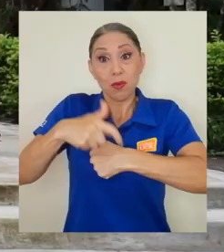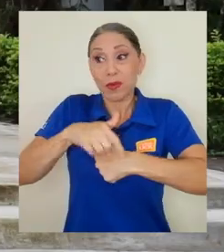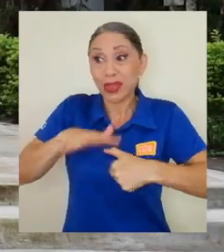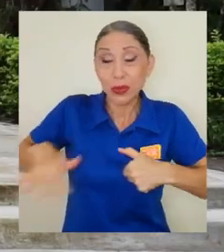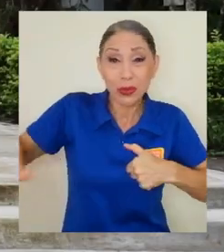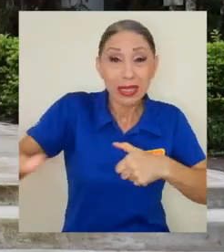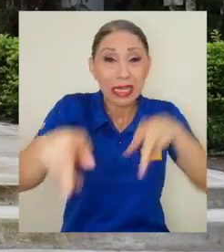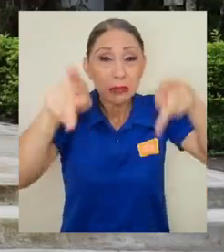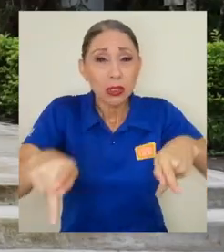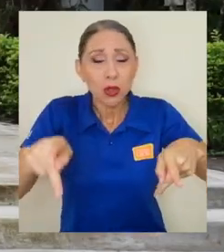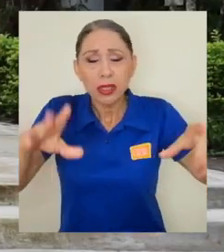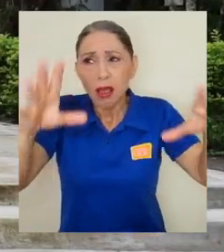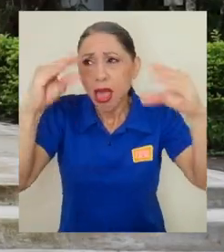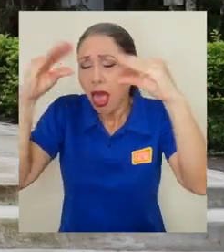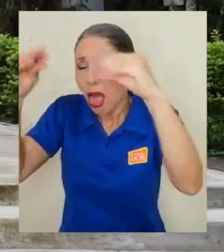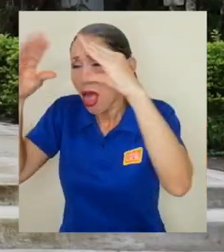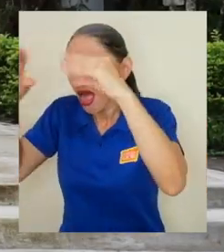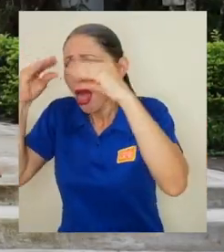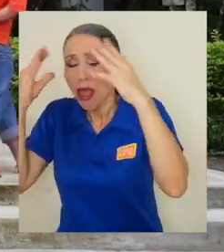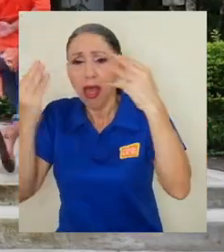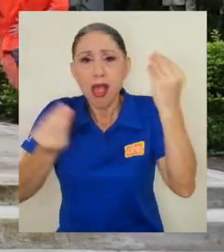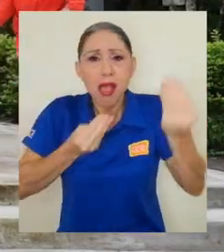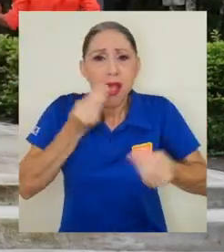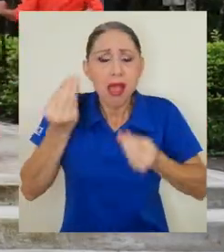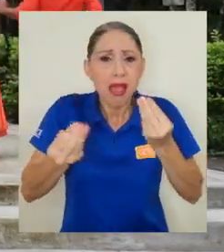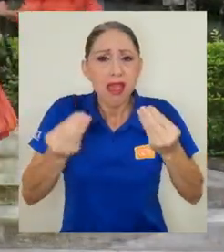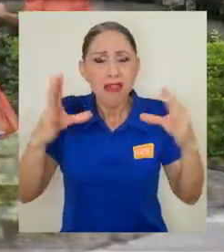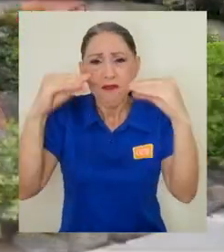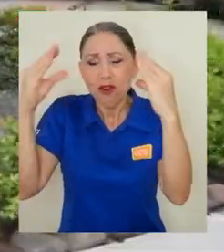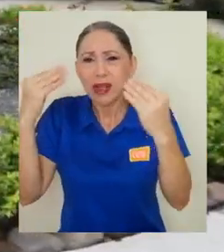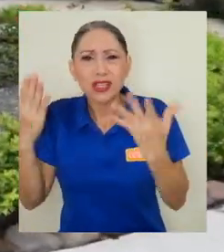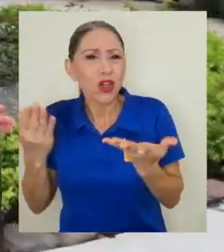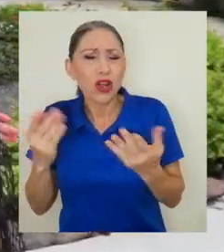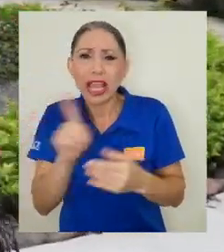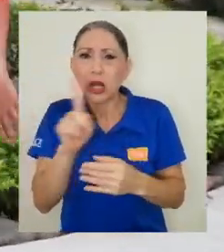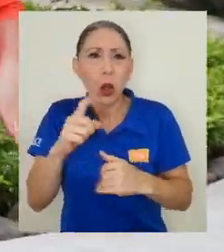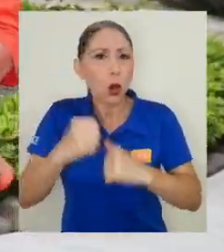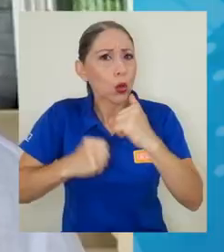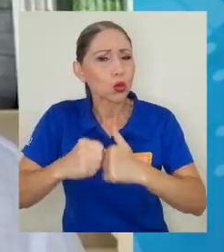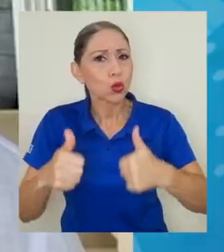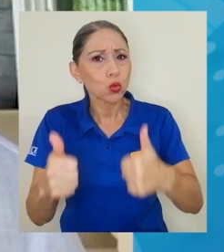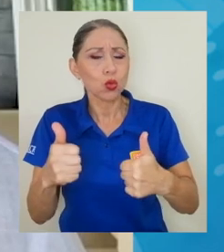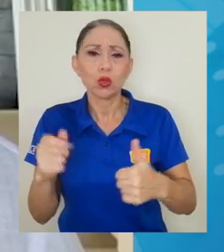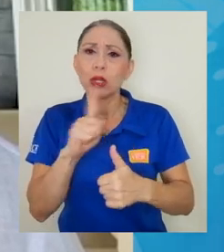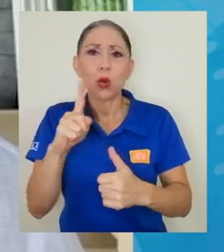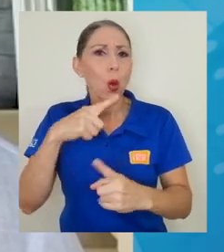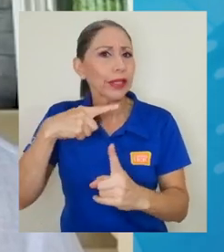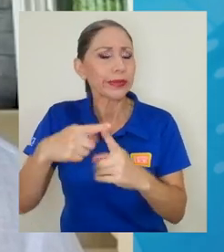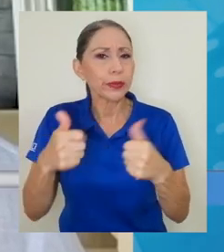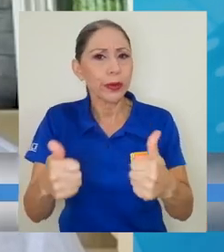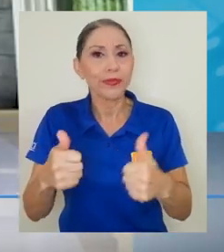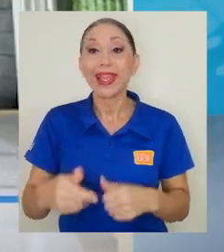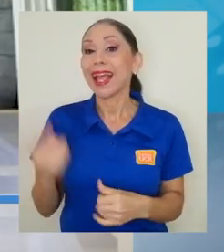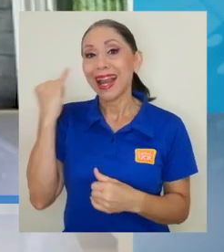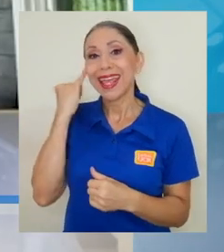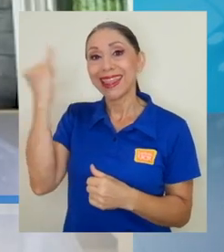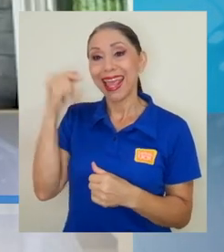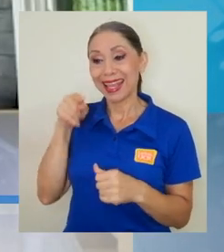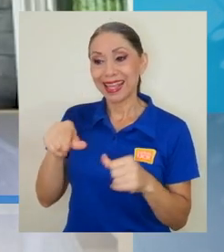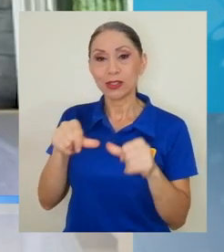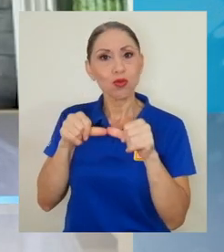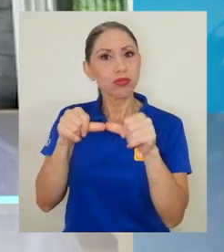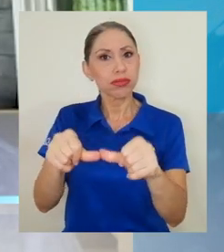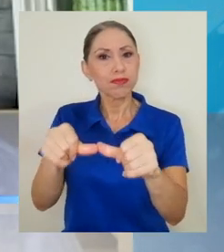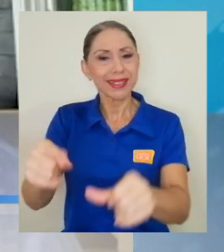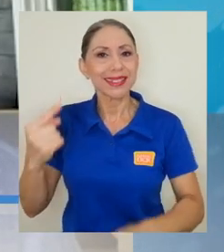está bombardeada por información que muchas veces es poco constructiva. La idea es que esto se continúe siempre. O sea, que